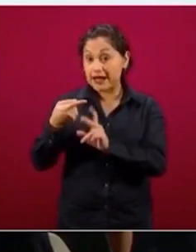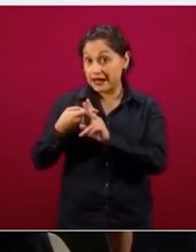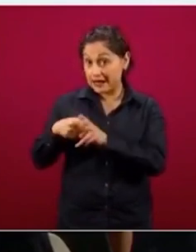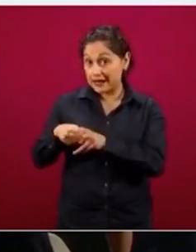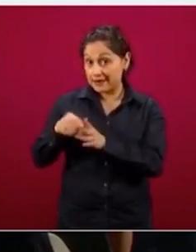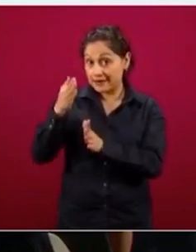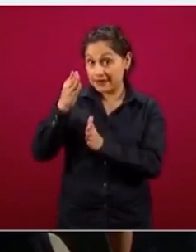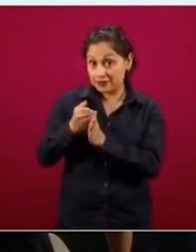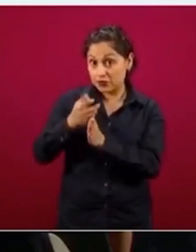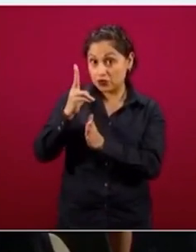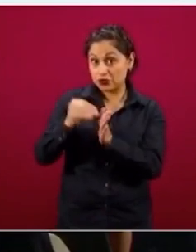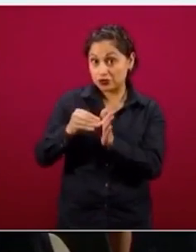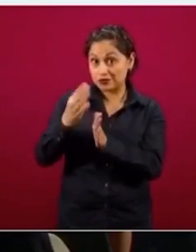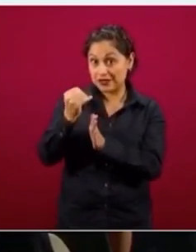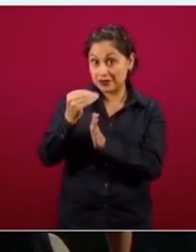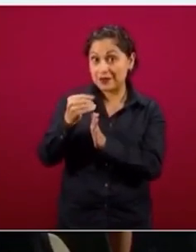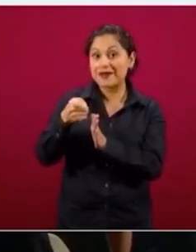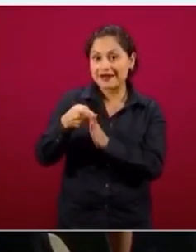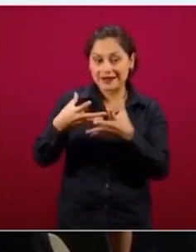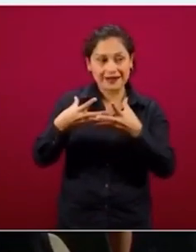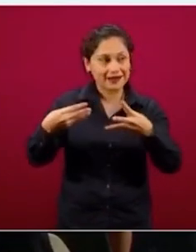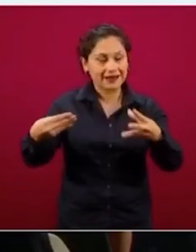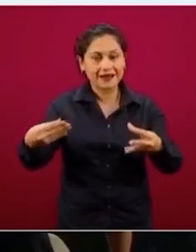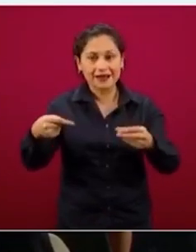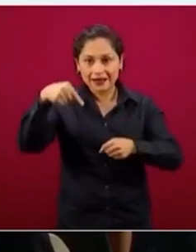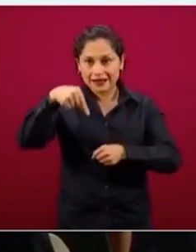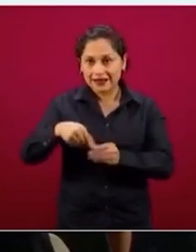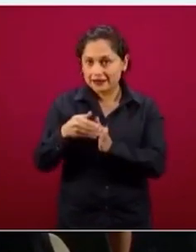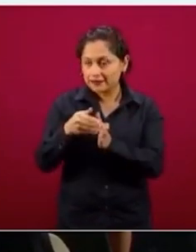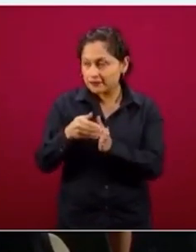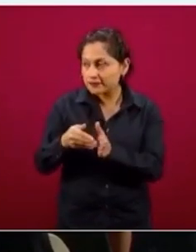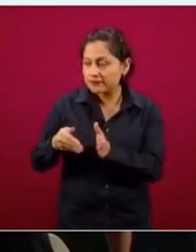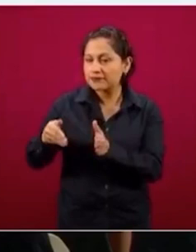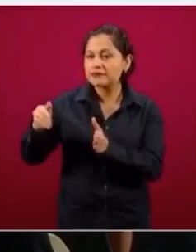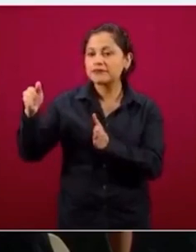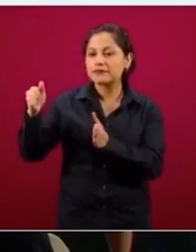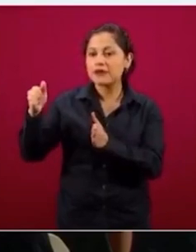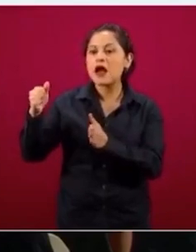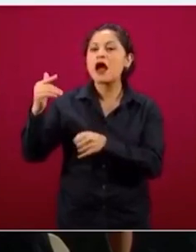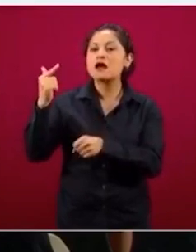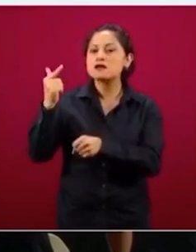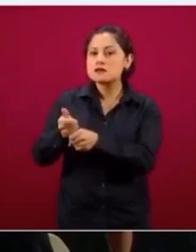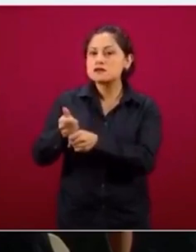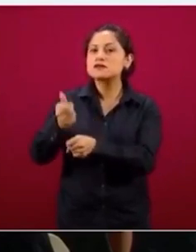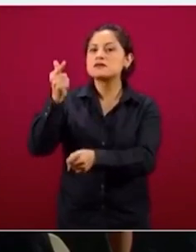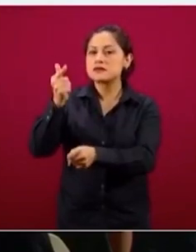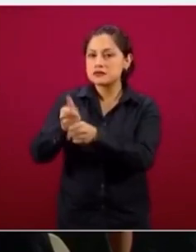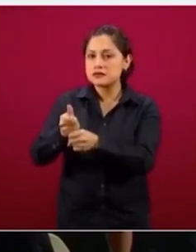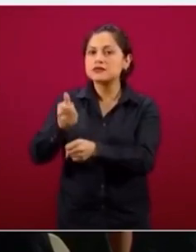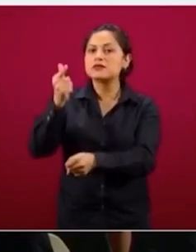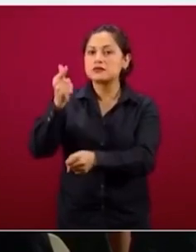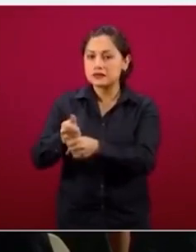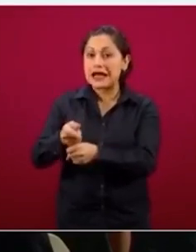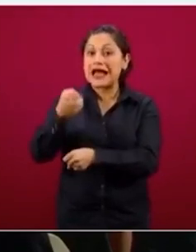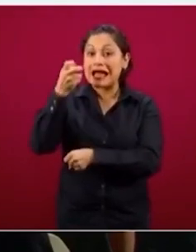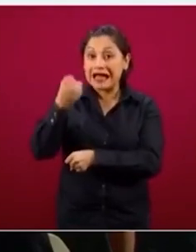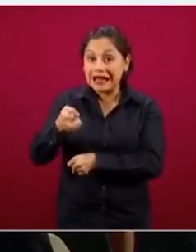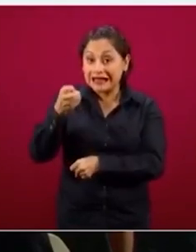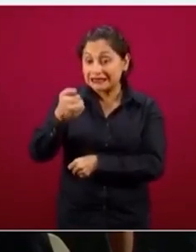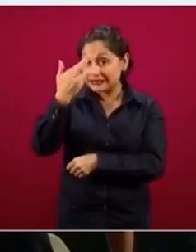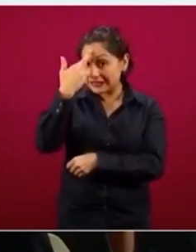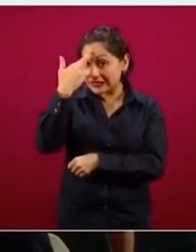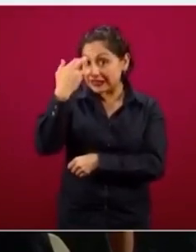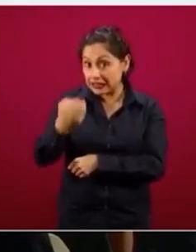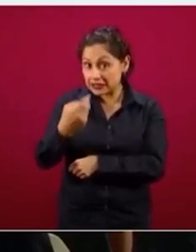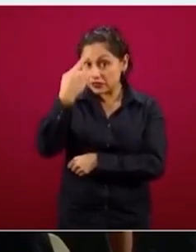cuando fue la pandemia de influenza, 2009-10, empezó a cobrar notoriedad la influenza como una causa específica que se diagnostica.